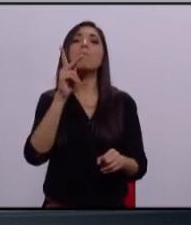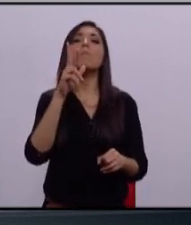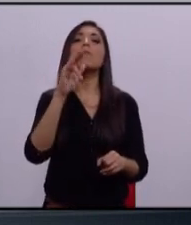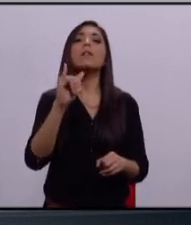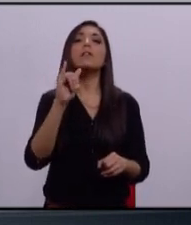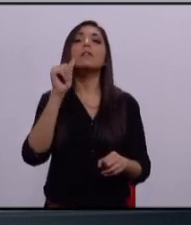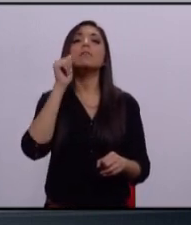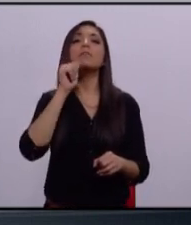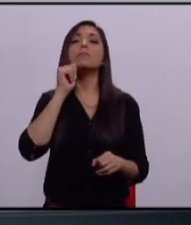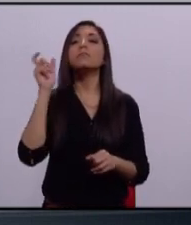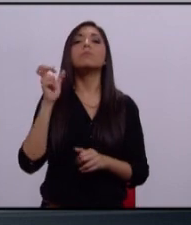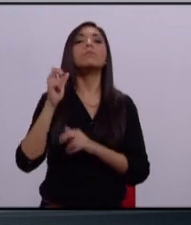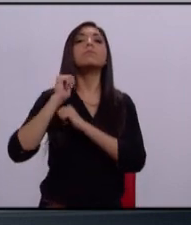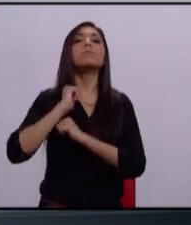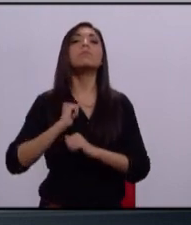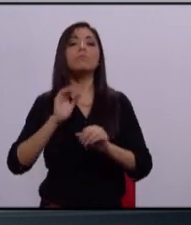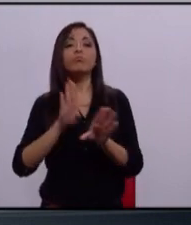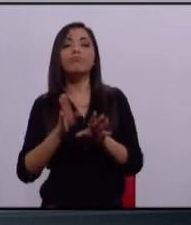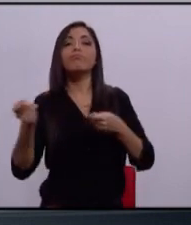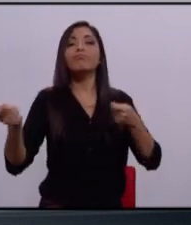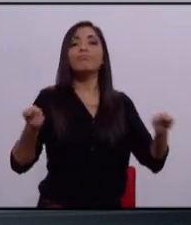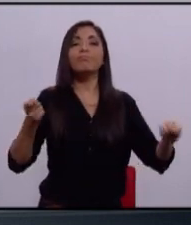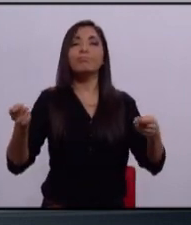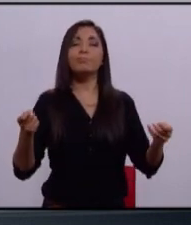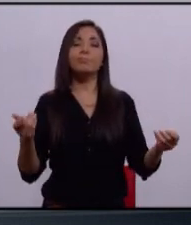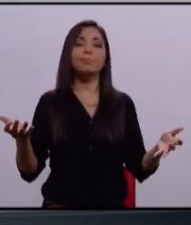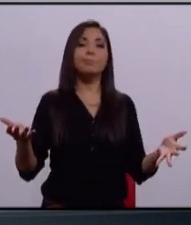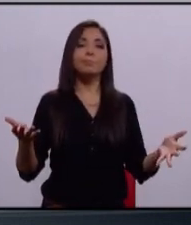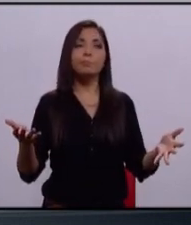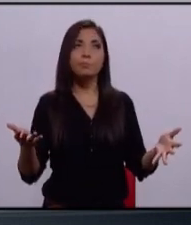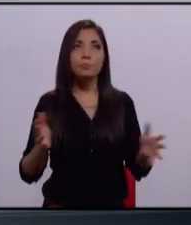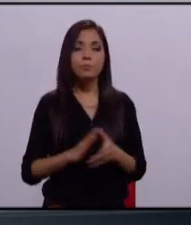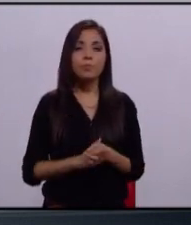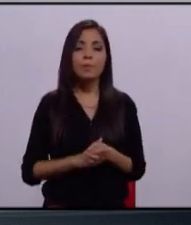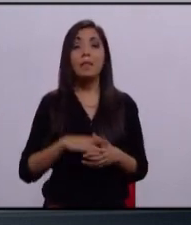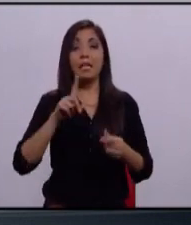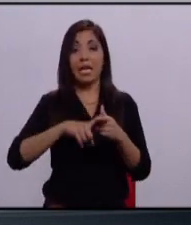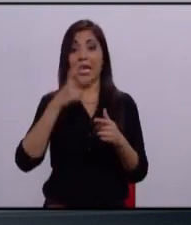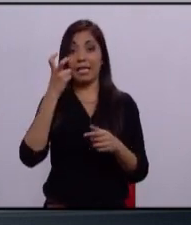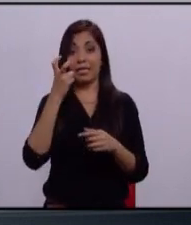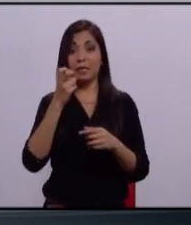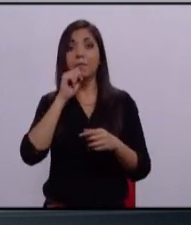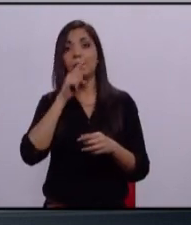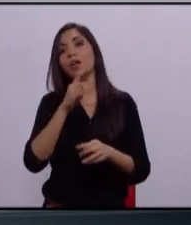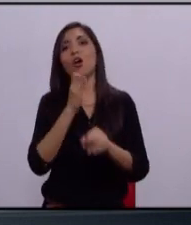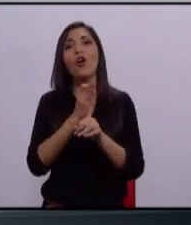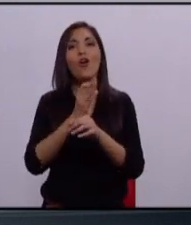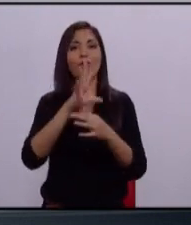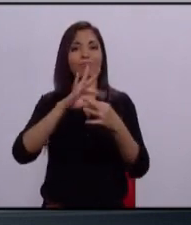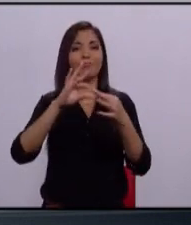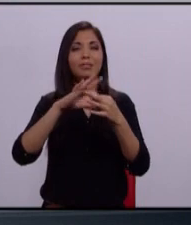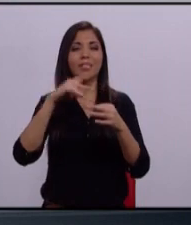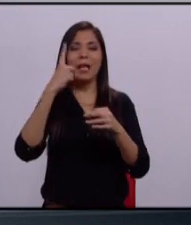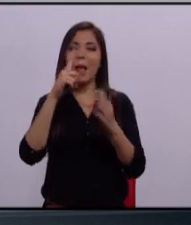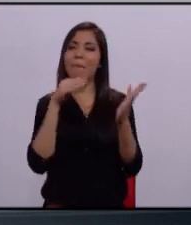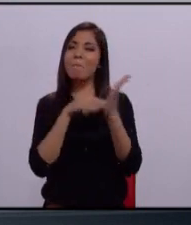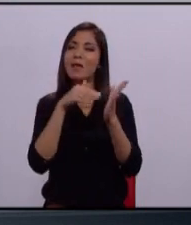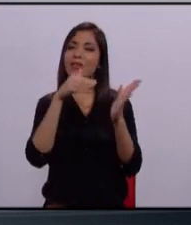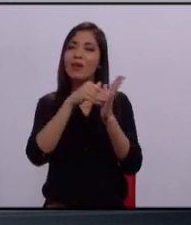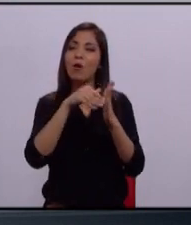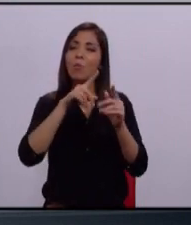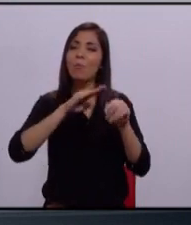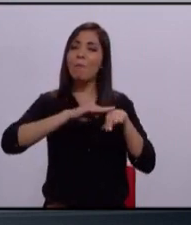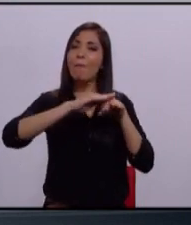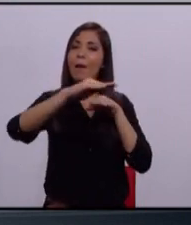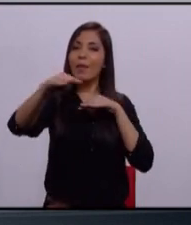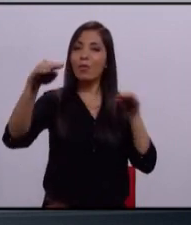administrándolo. En este caso, hace un momento comenté del millón de kilómetros cuadrados